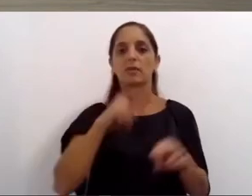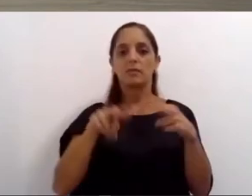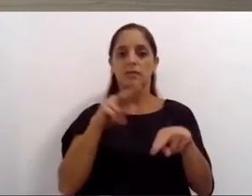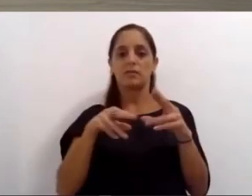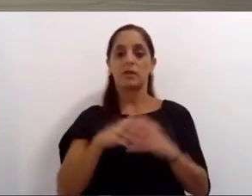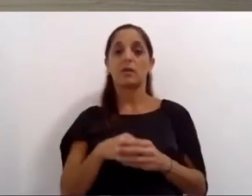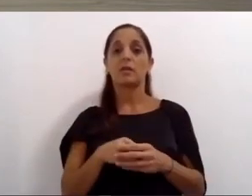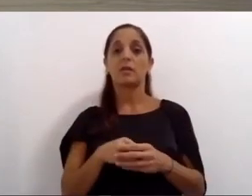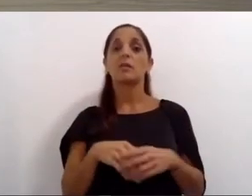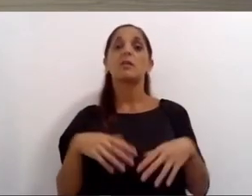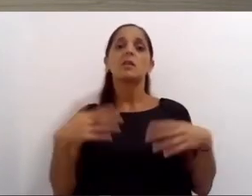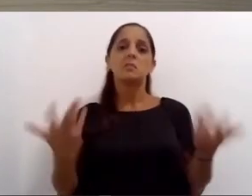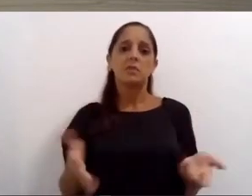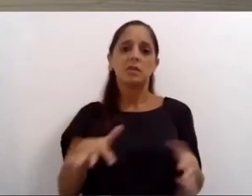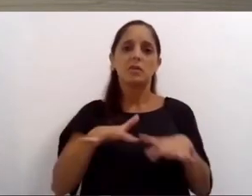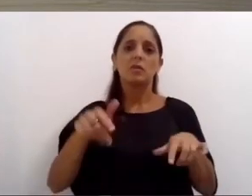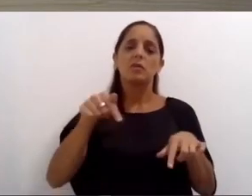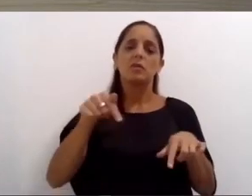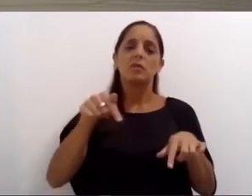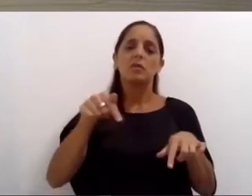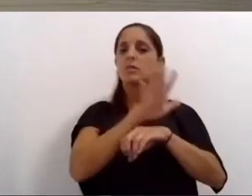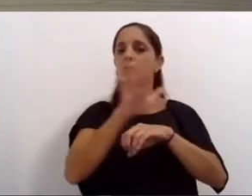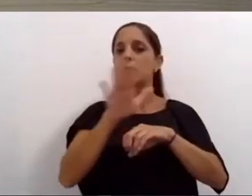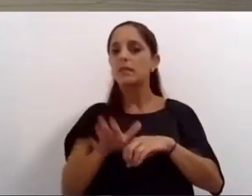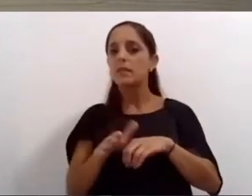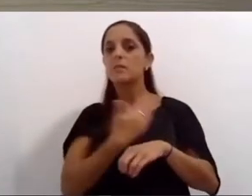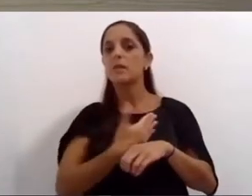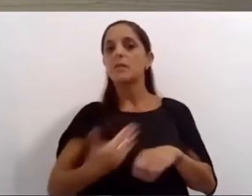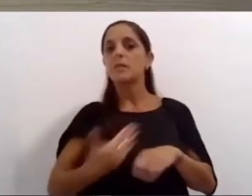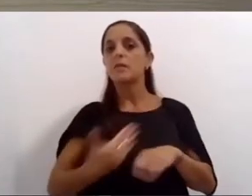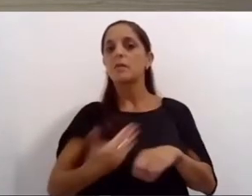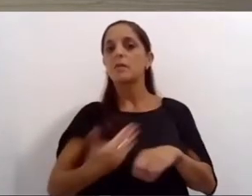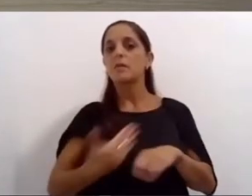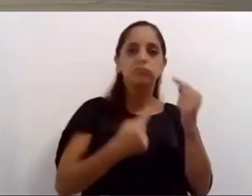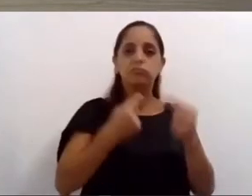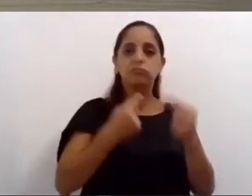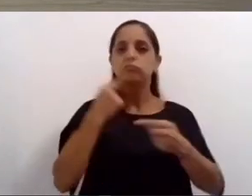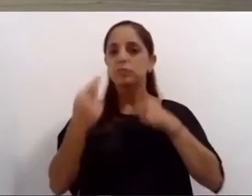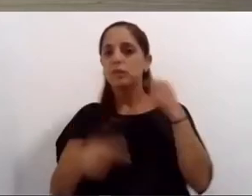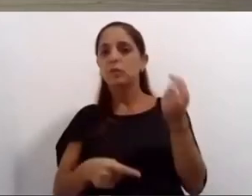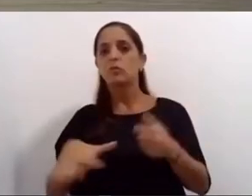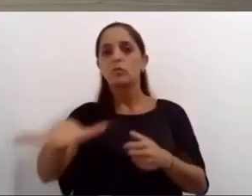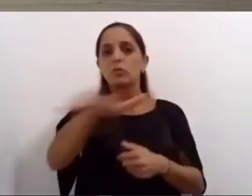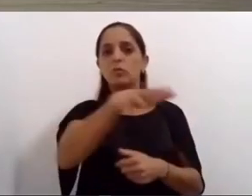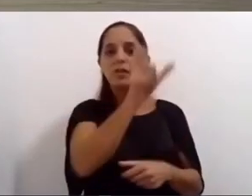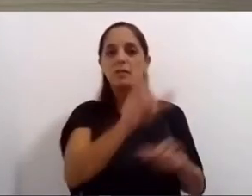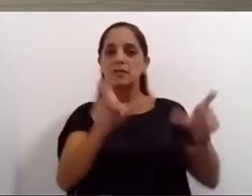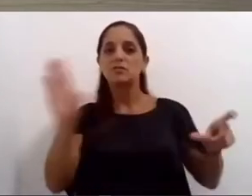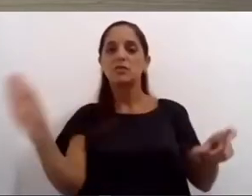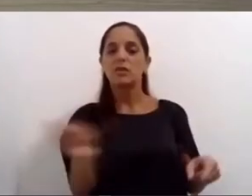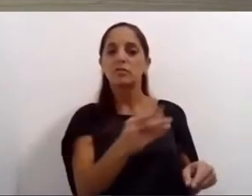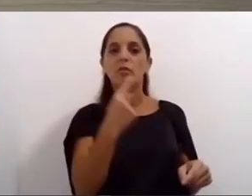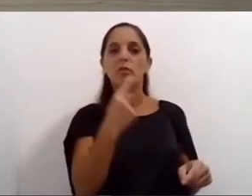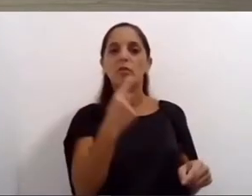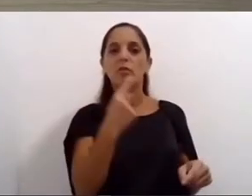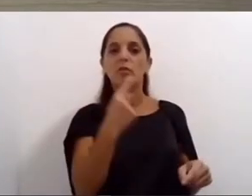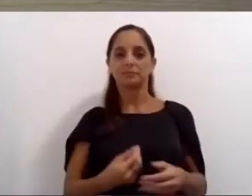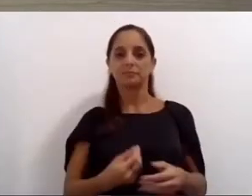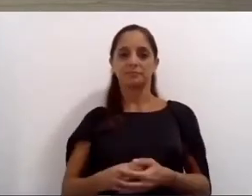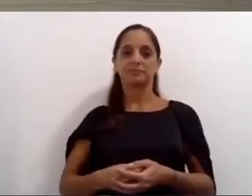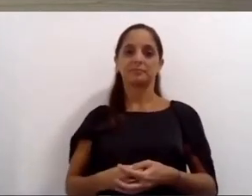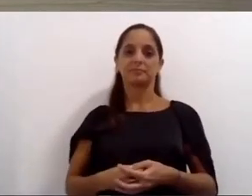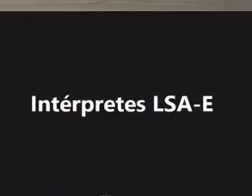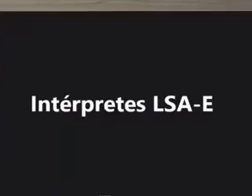cerca un gobierno que pregunta es un gobierno que aprende y que toma mejores decisiones durante el mes de mayo